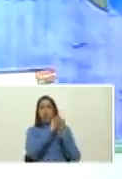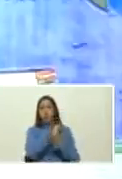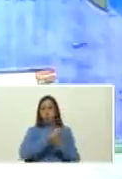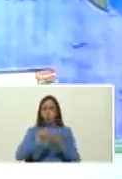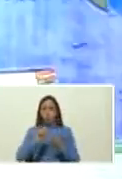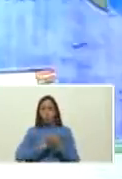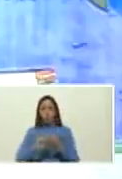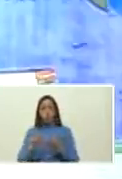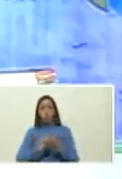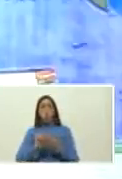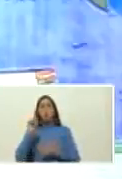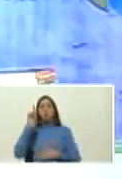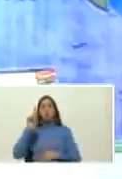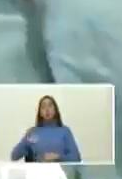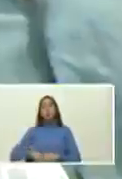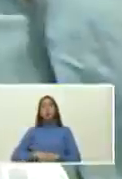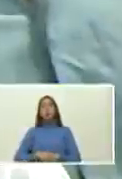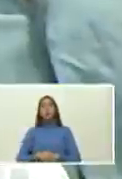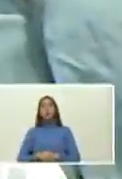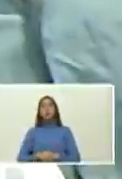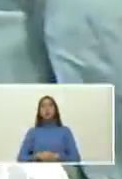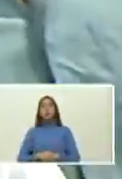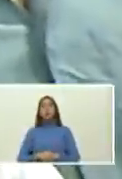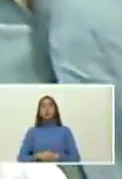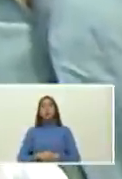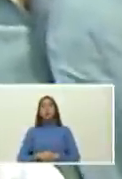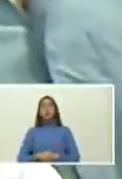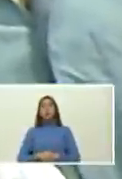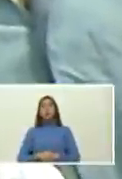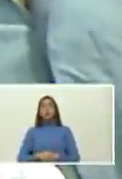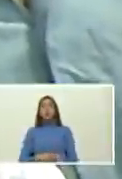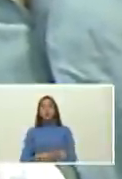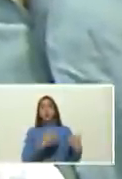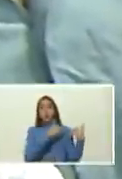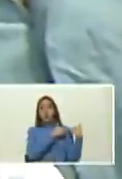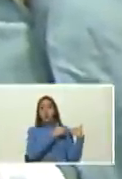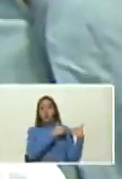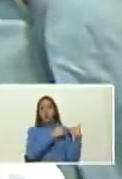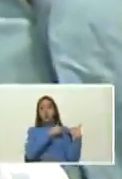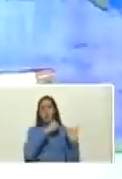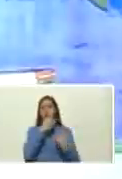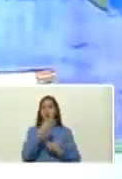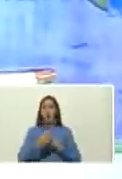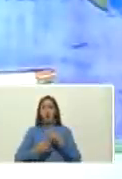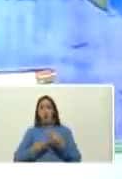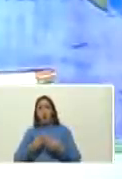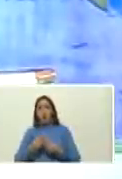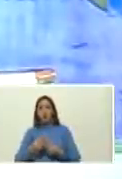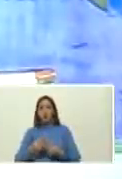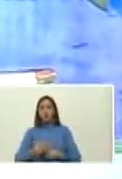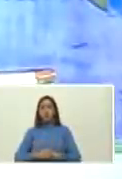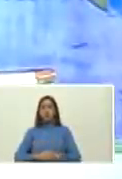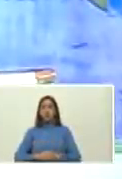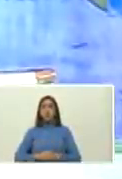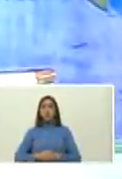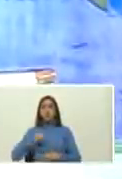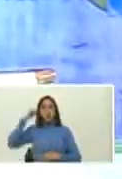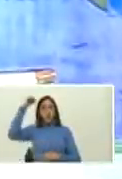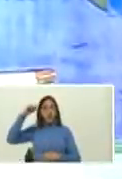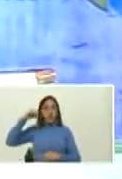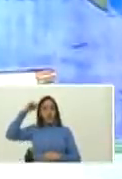y responsable mayor de Carabobo